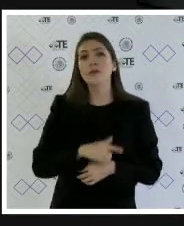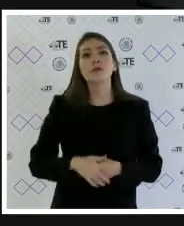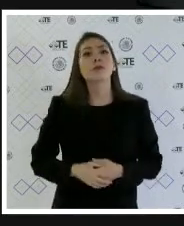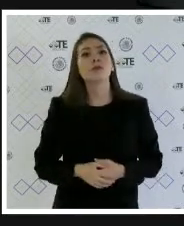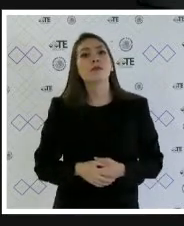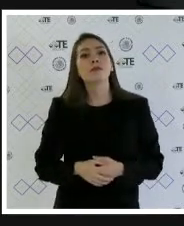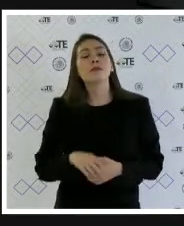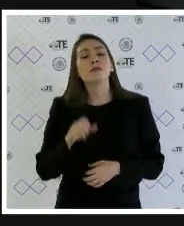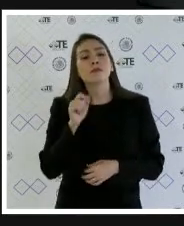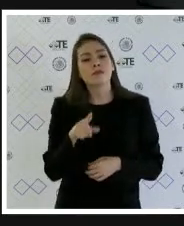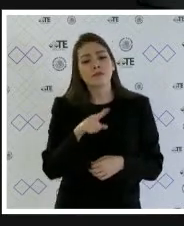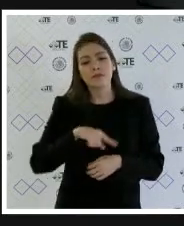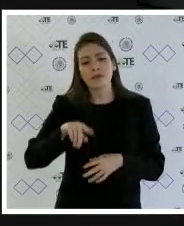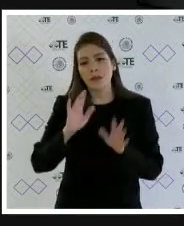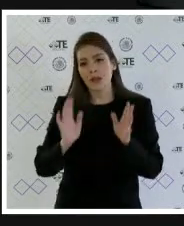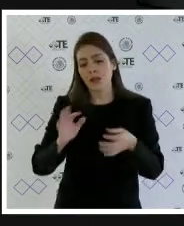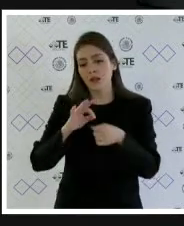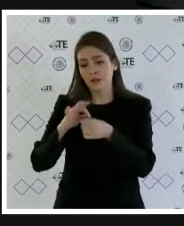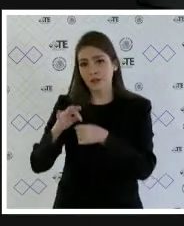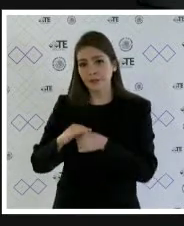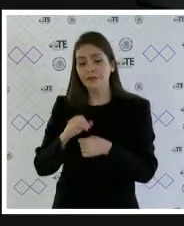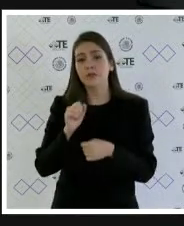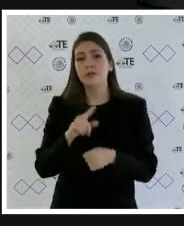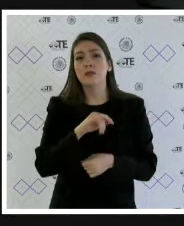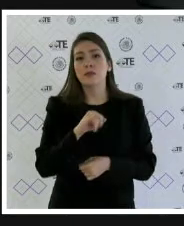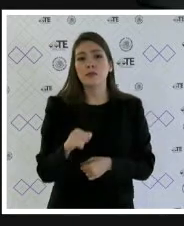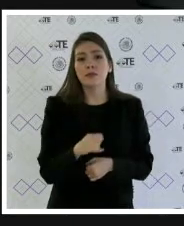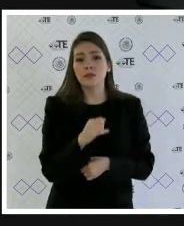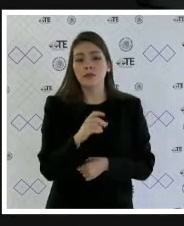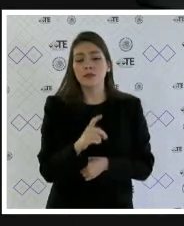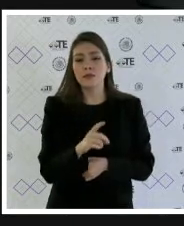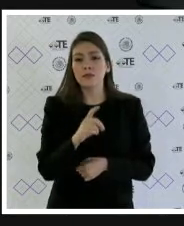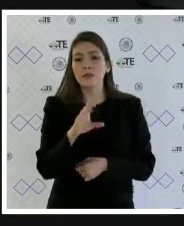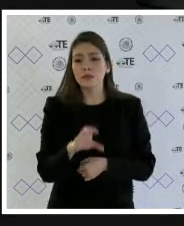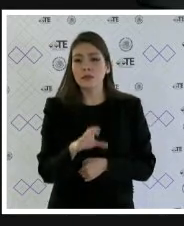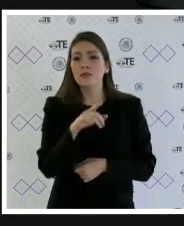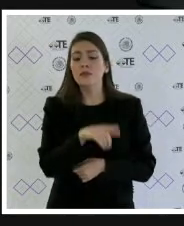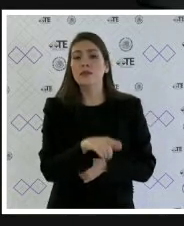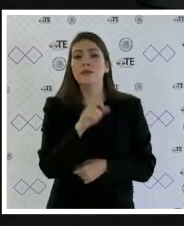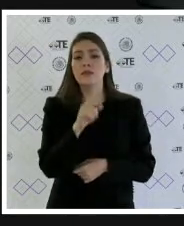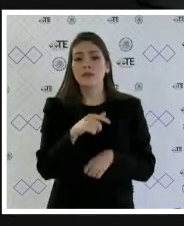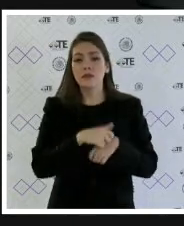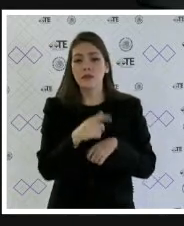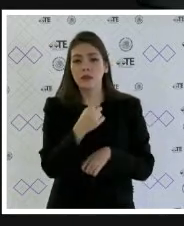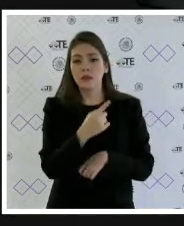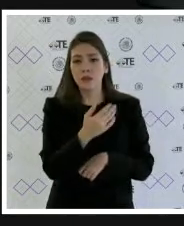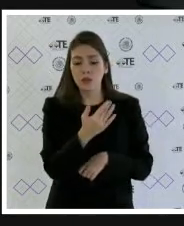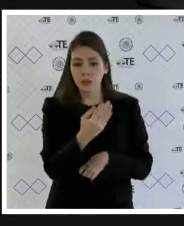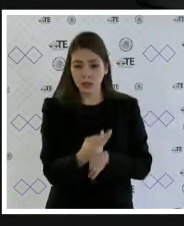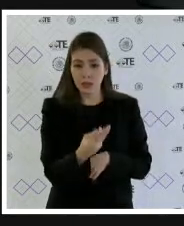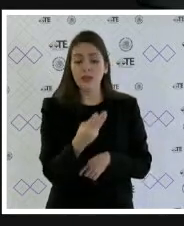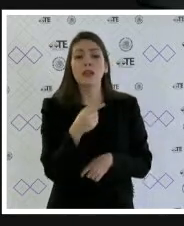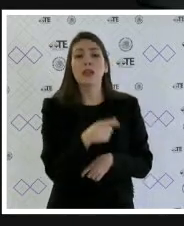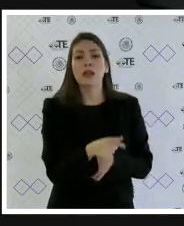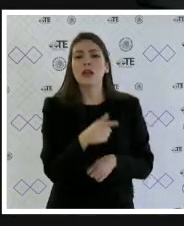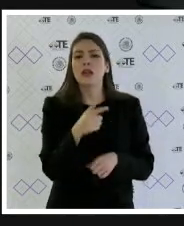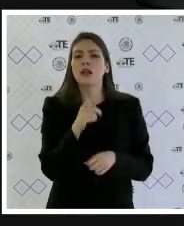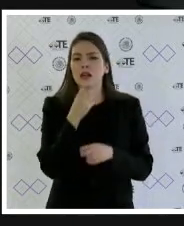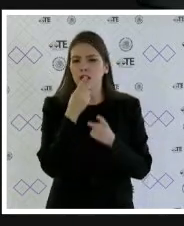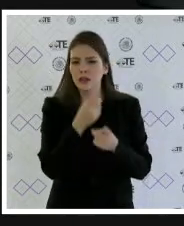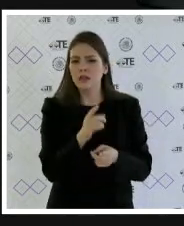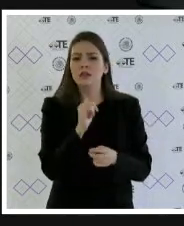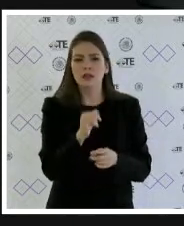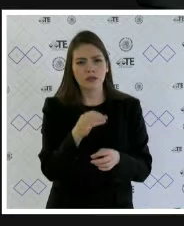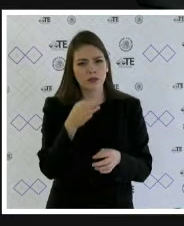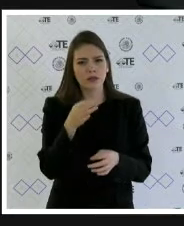el sentido de la votación con que se ha dado cuenta en el juicio de la ciudadanía cincuenta y tres de este año esencialmente se resuelve confirmar